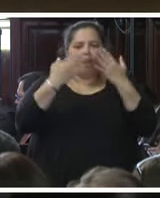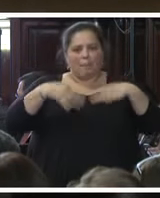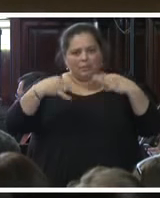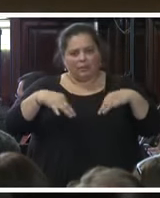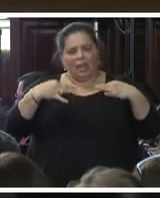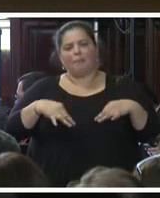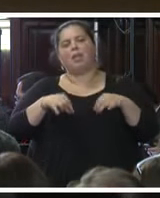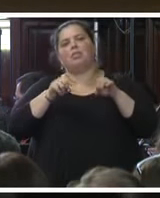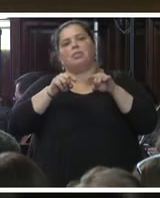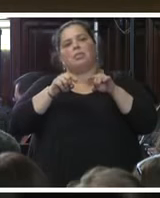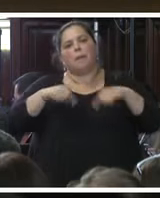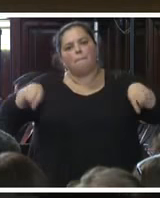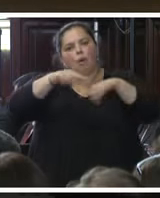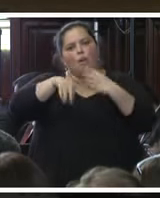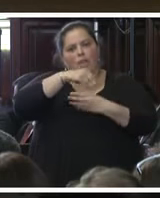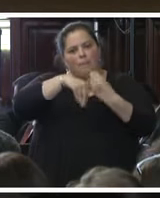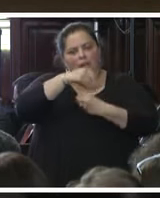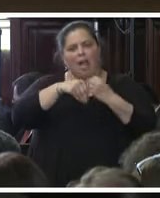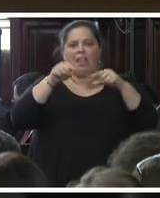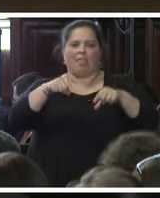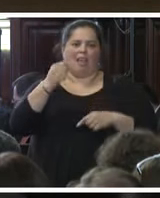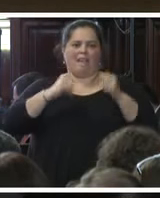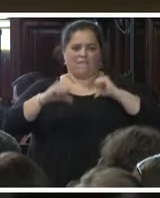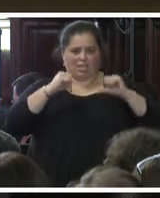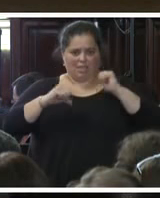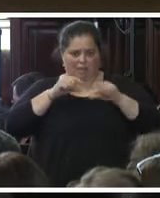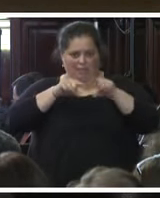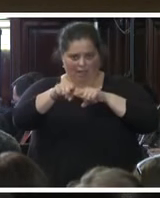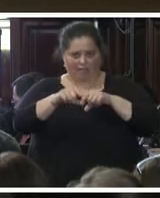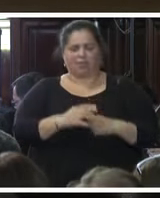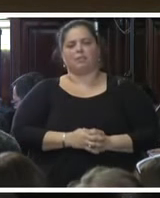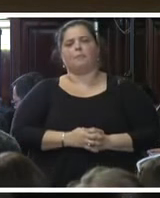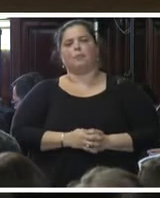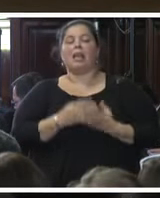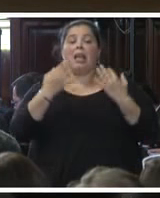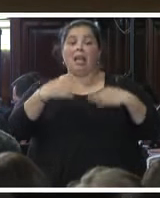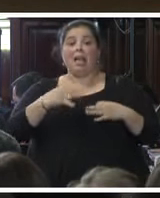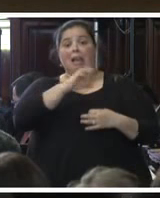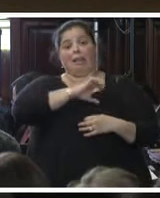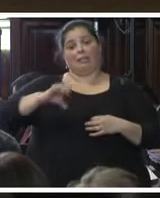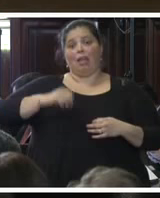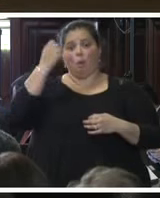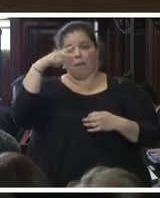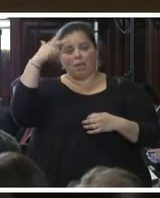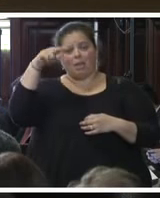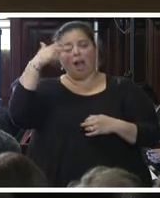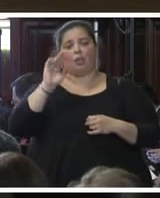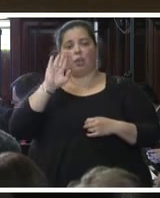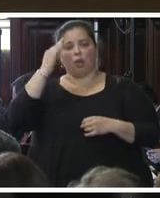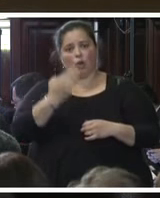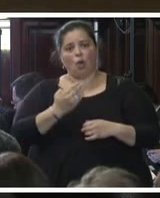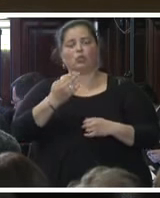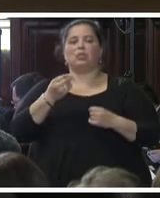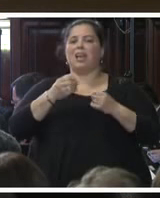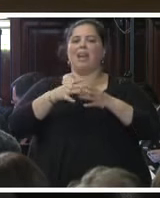por los familiares de las víctimas directas. El Estado mexicano reconoce las